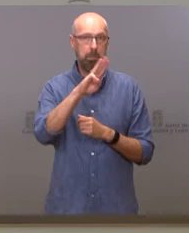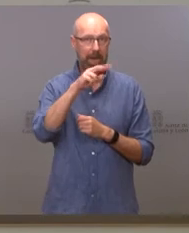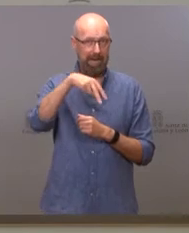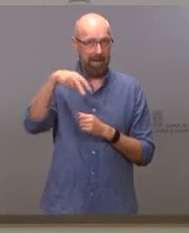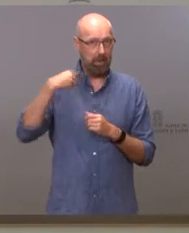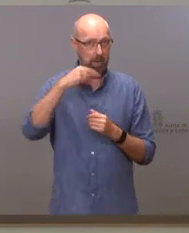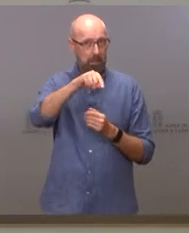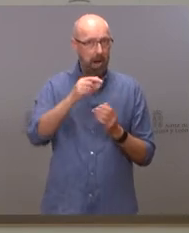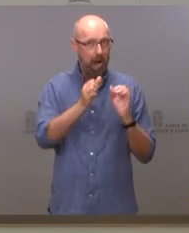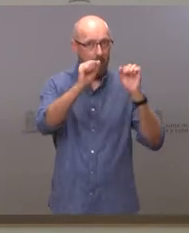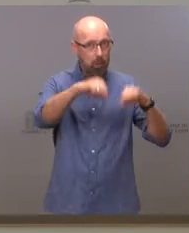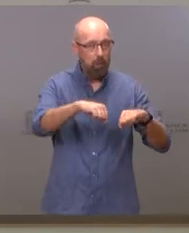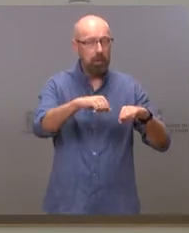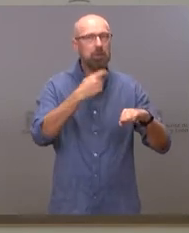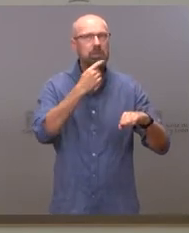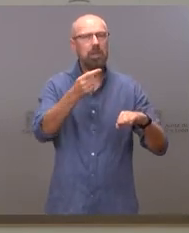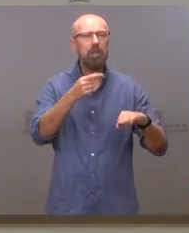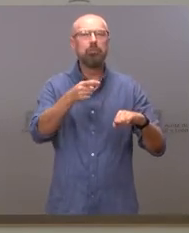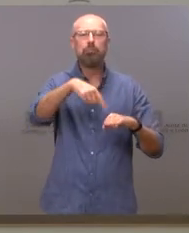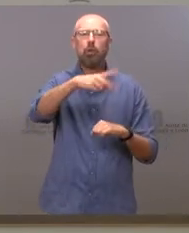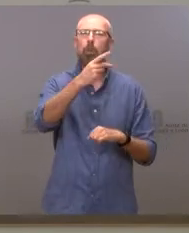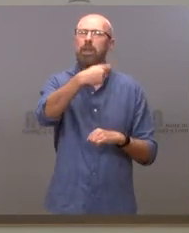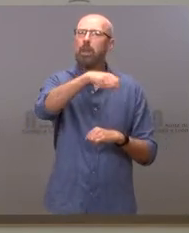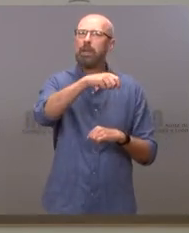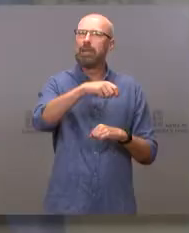llegaría a Navidad como vicepresidente de la Junta.